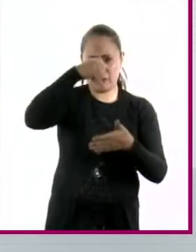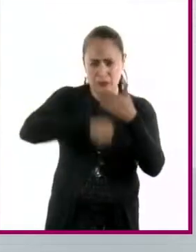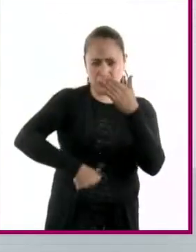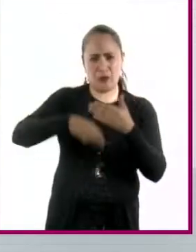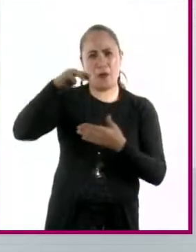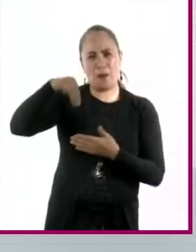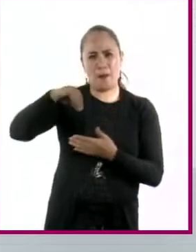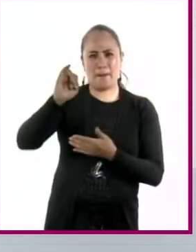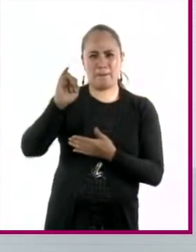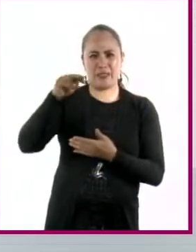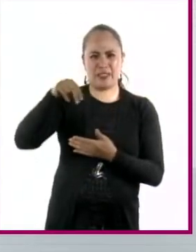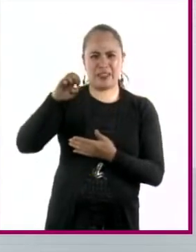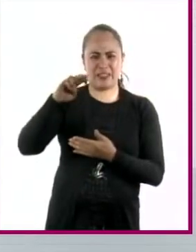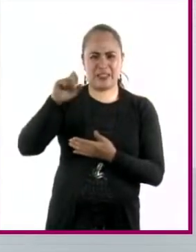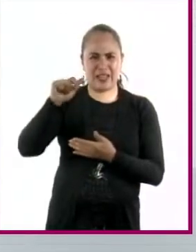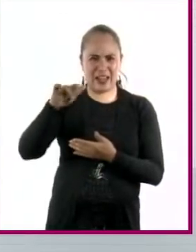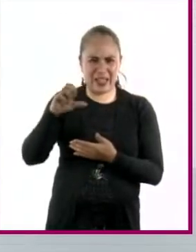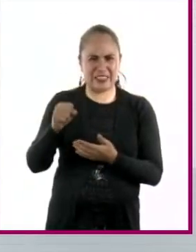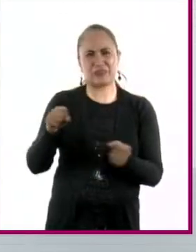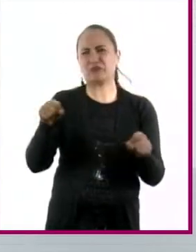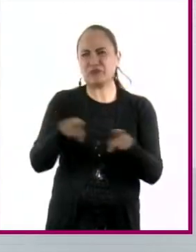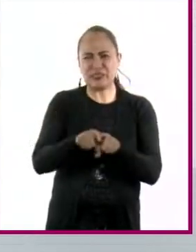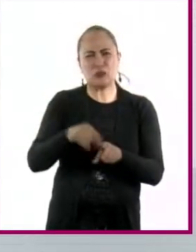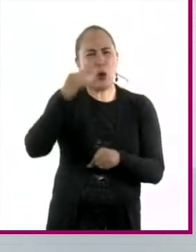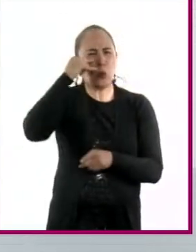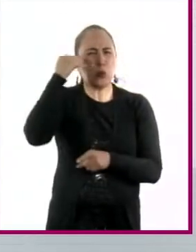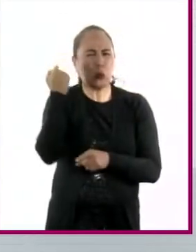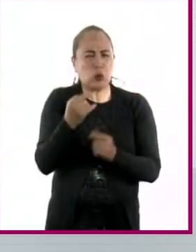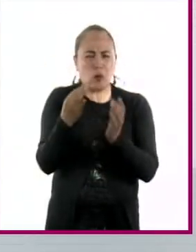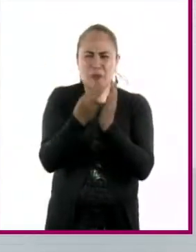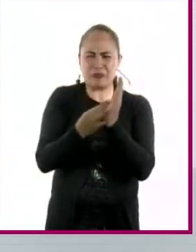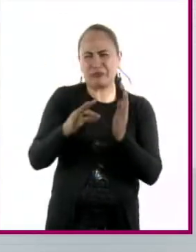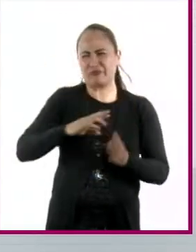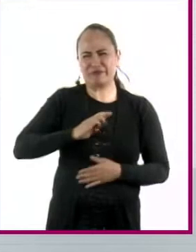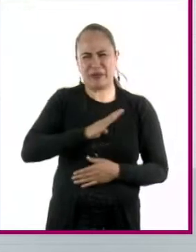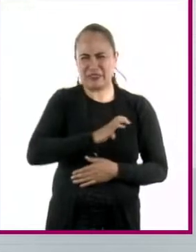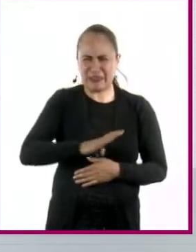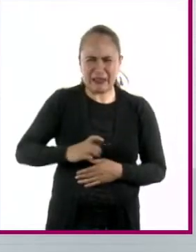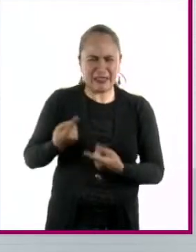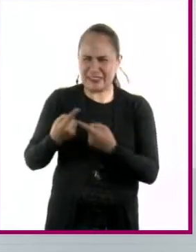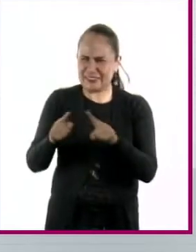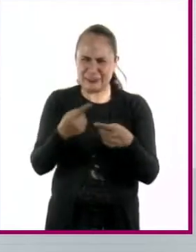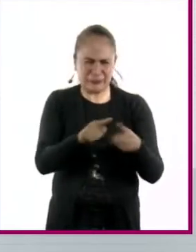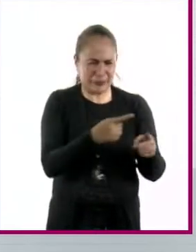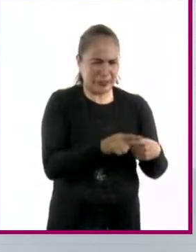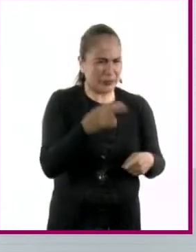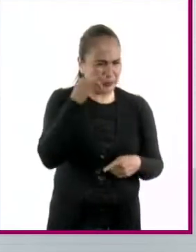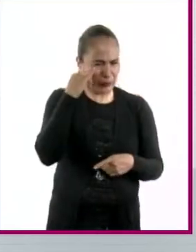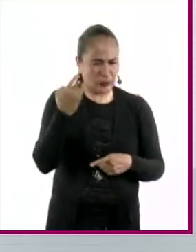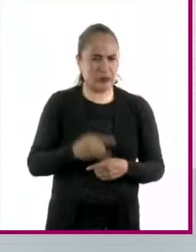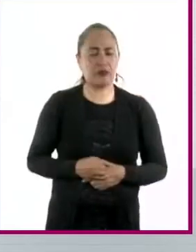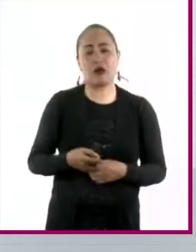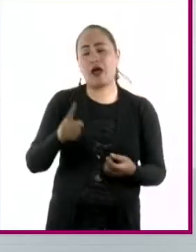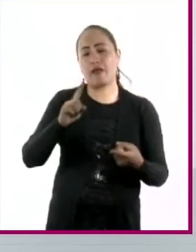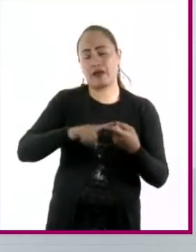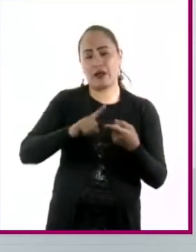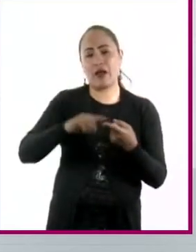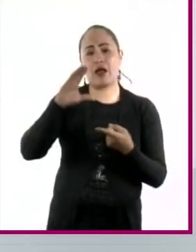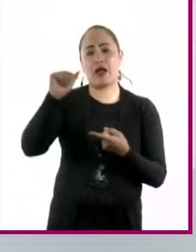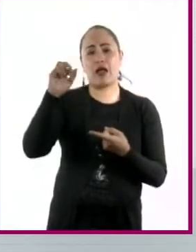microorganismos, sobre todo microorganismos. Es más, la mayor parte de el carbono